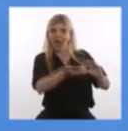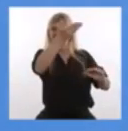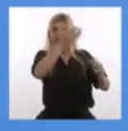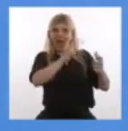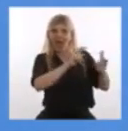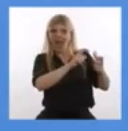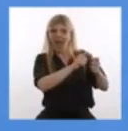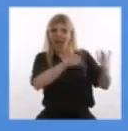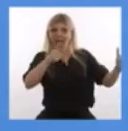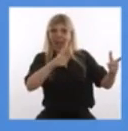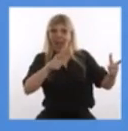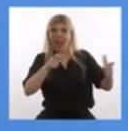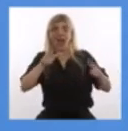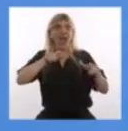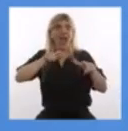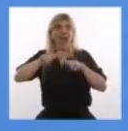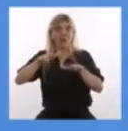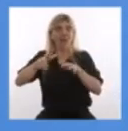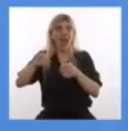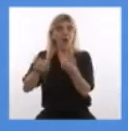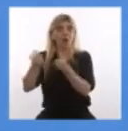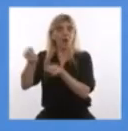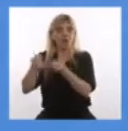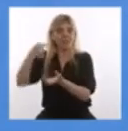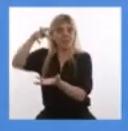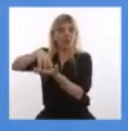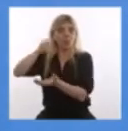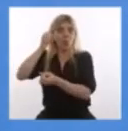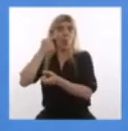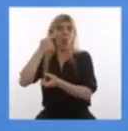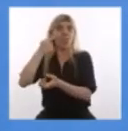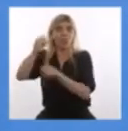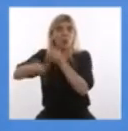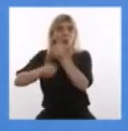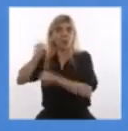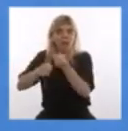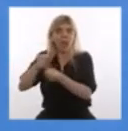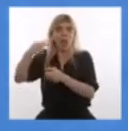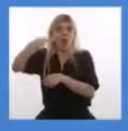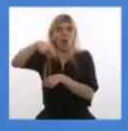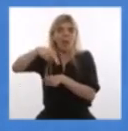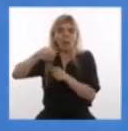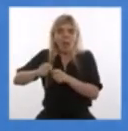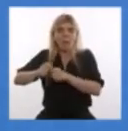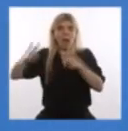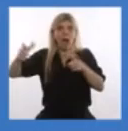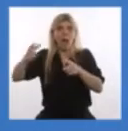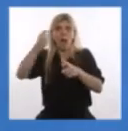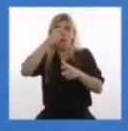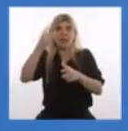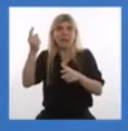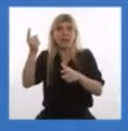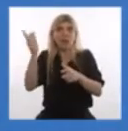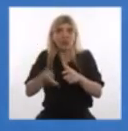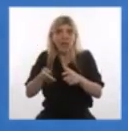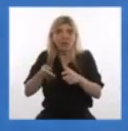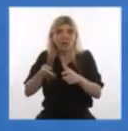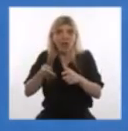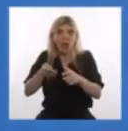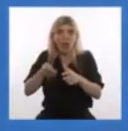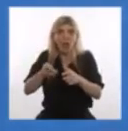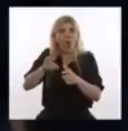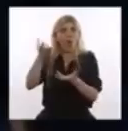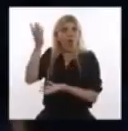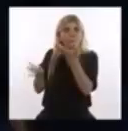Y mira la actividad automotriz. Y la industria automotriz ha crecido en noviembre un 20% respecto de noviembre del año pasado.